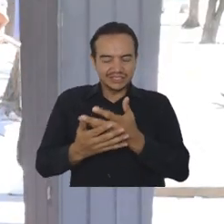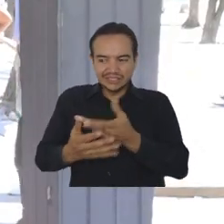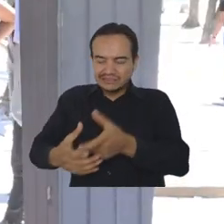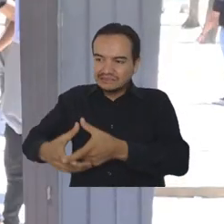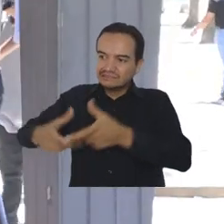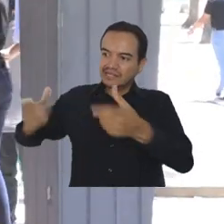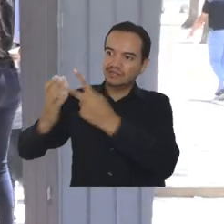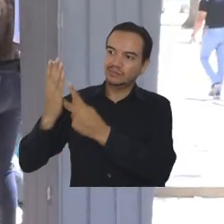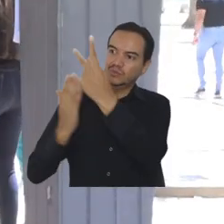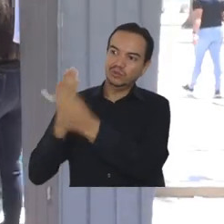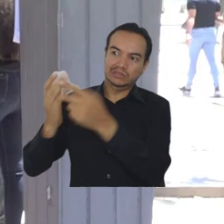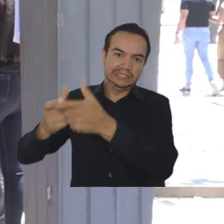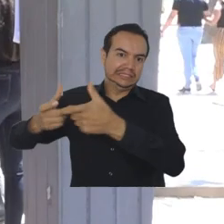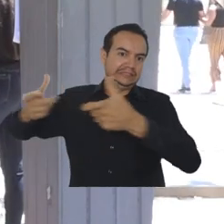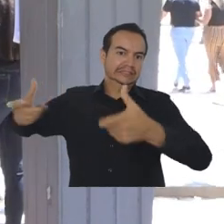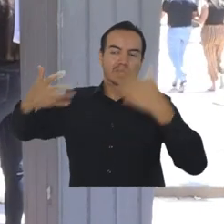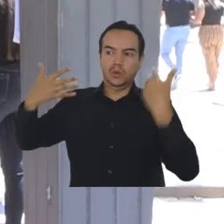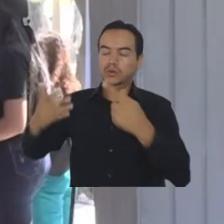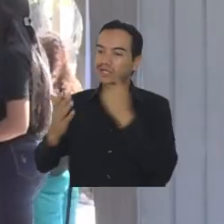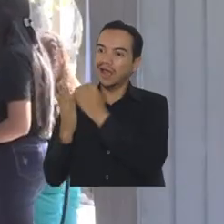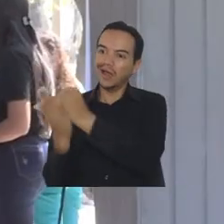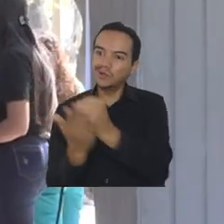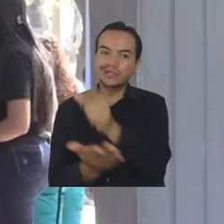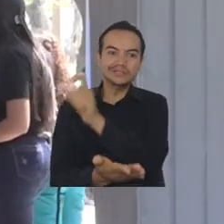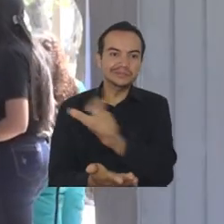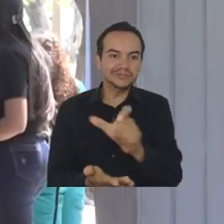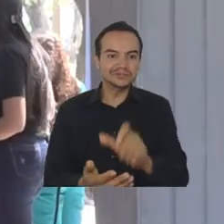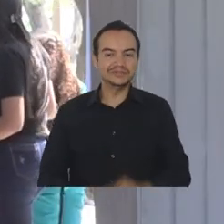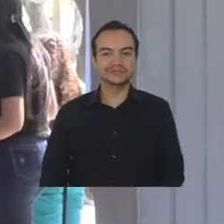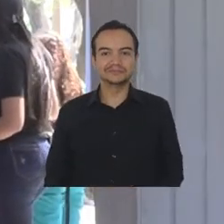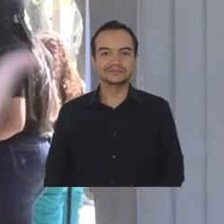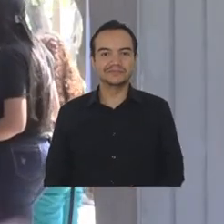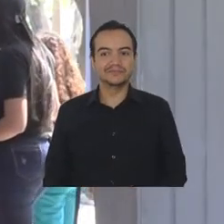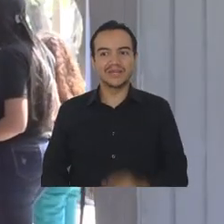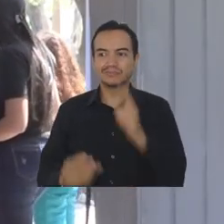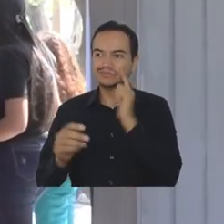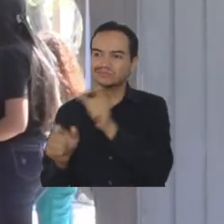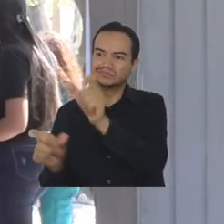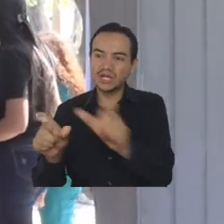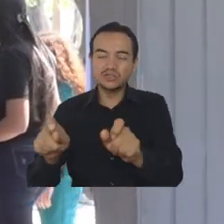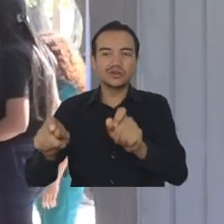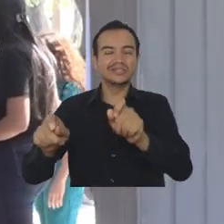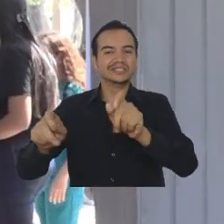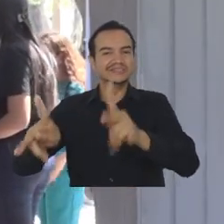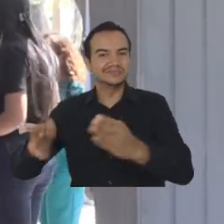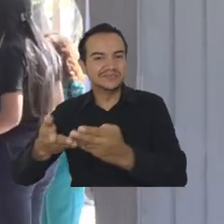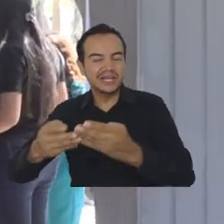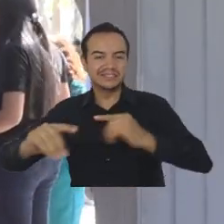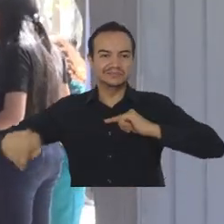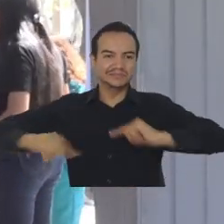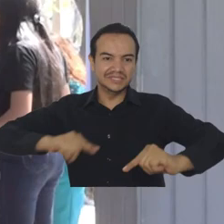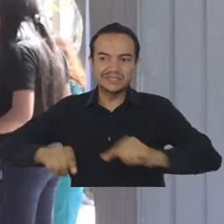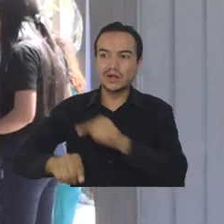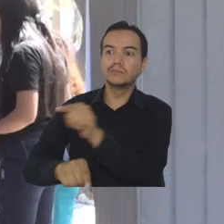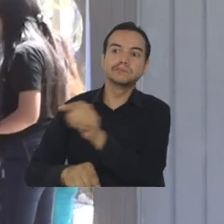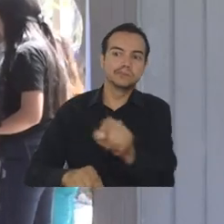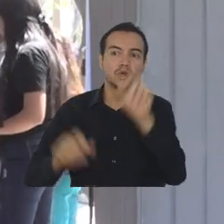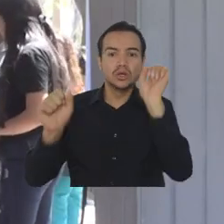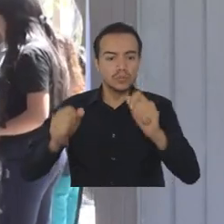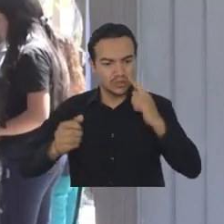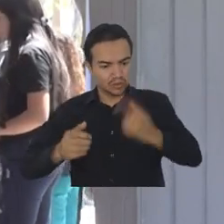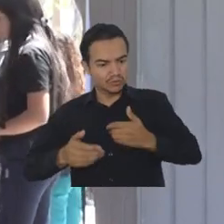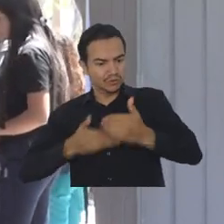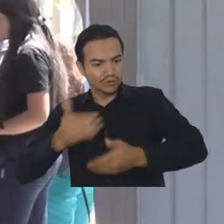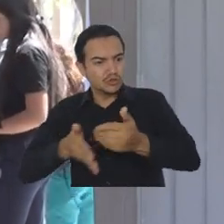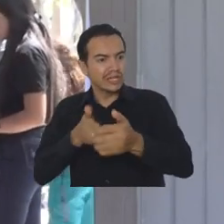que ya es más grande que una profesión, que es ayudar a los demás. Que los estudiantes y la comunidad universitaria, los administrativos, sepan esas rutas de